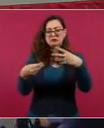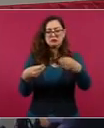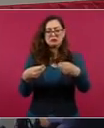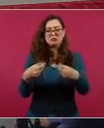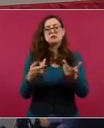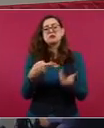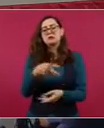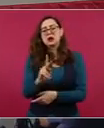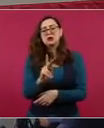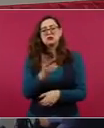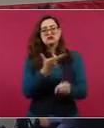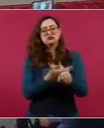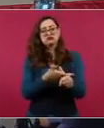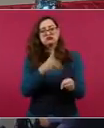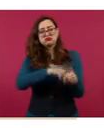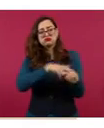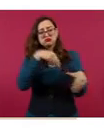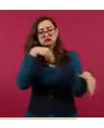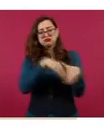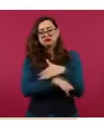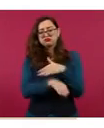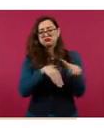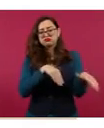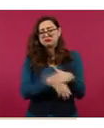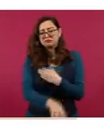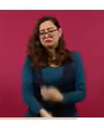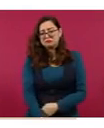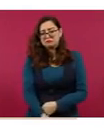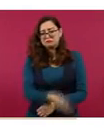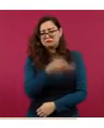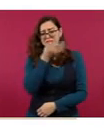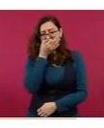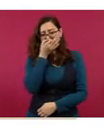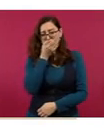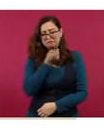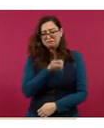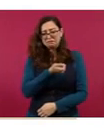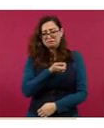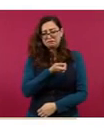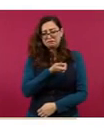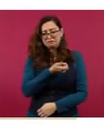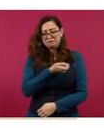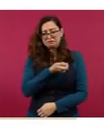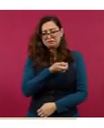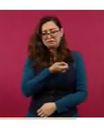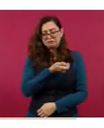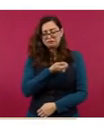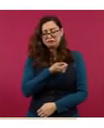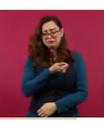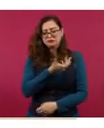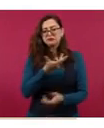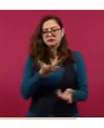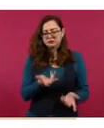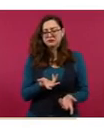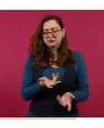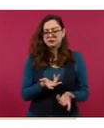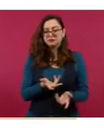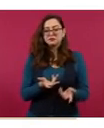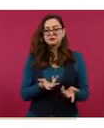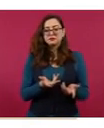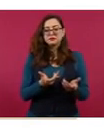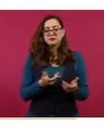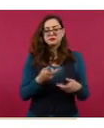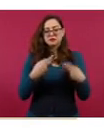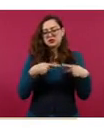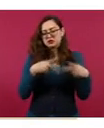ocupaciones hospitalarias de las camas destinadas a personas con enfermedad respiratoria, tanto con cuidados